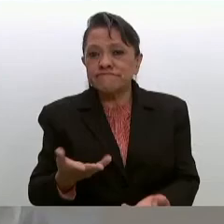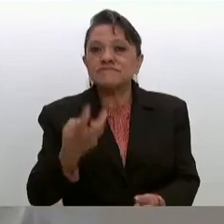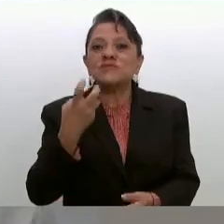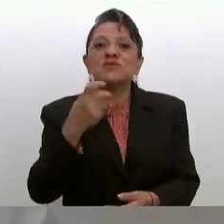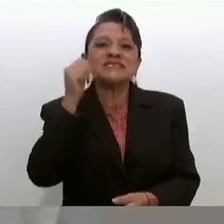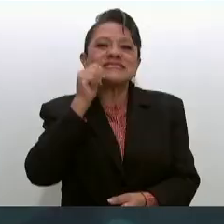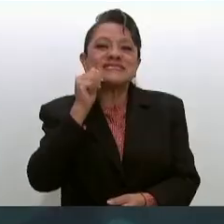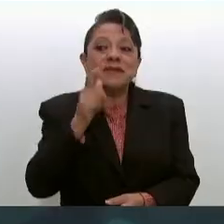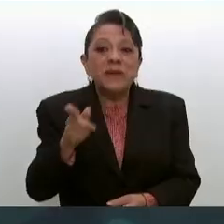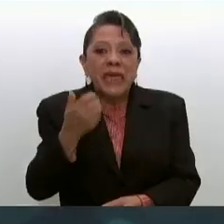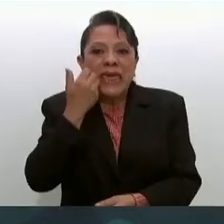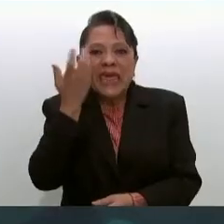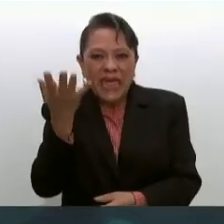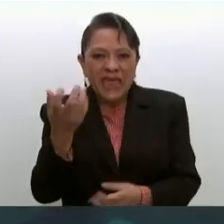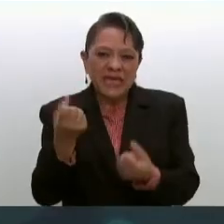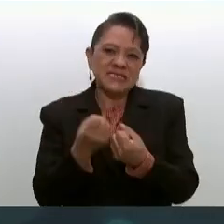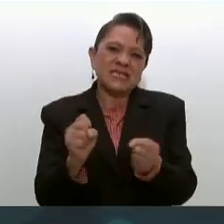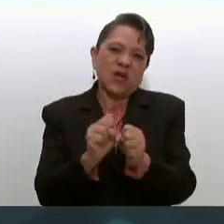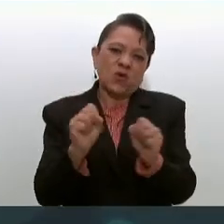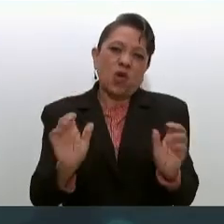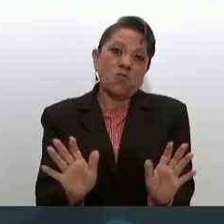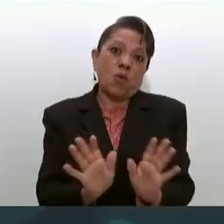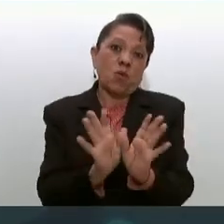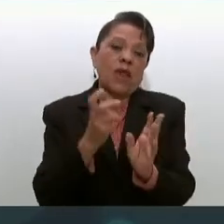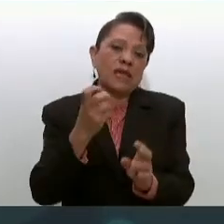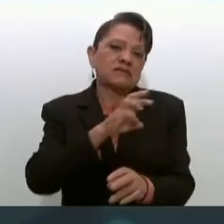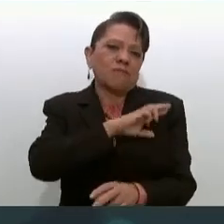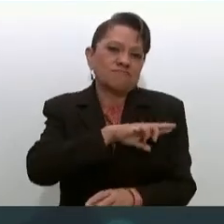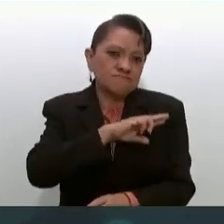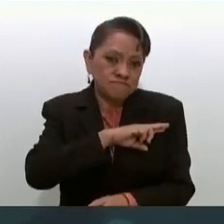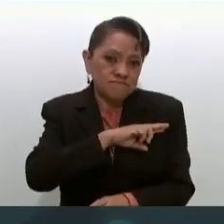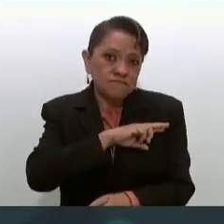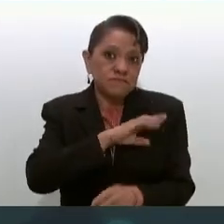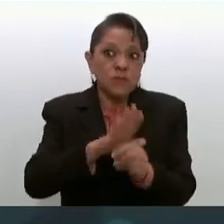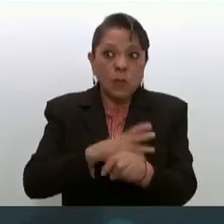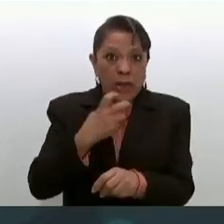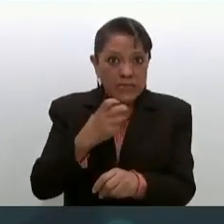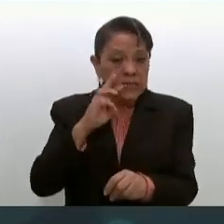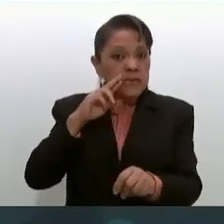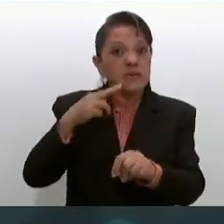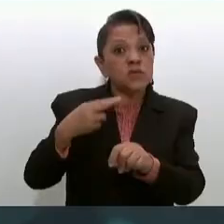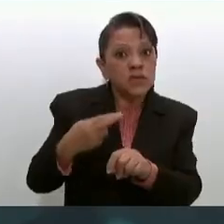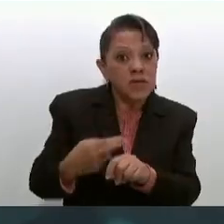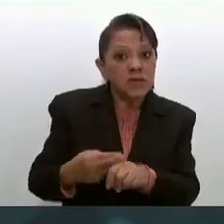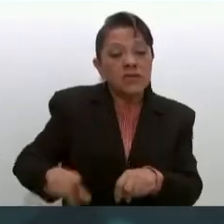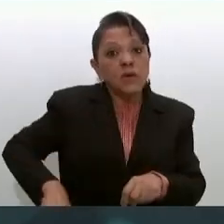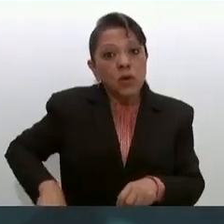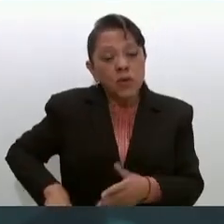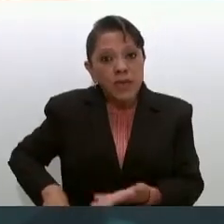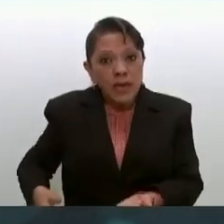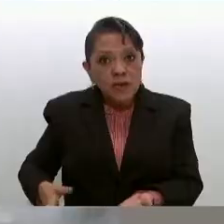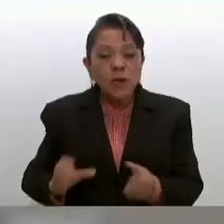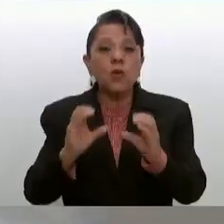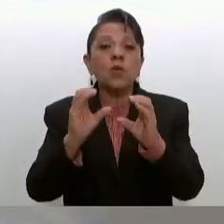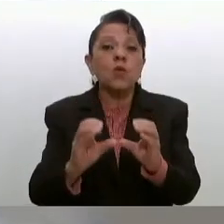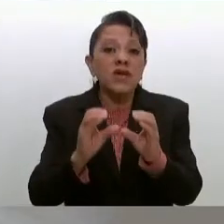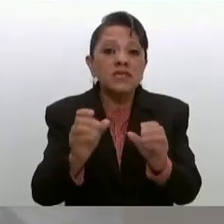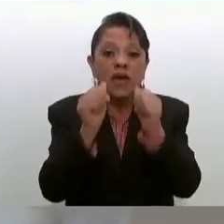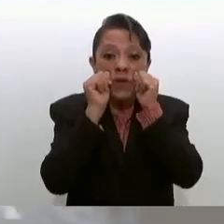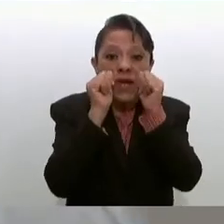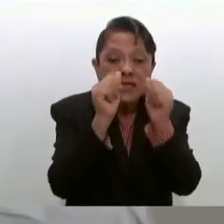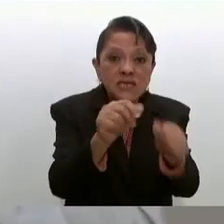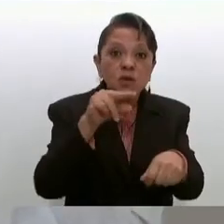privatización, a que la que es una responsabilidad del gobierno, el cuidado y la atención médica, se convirtiera en un